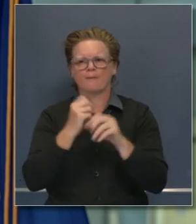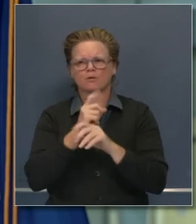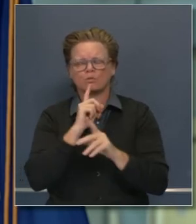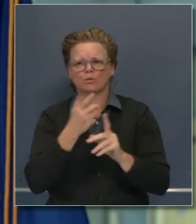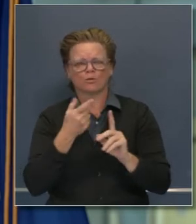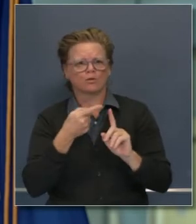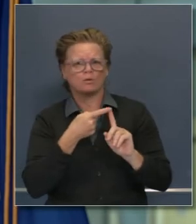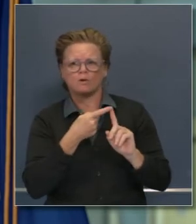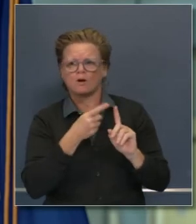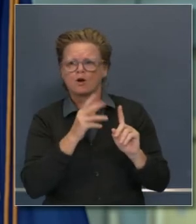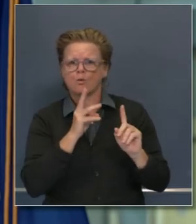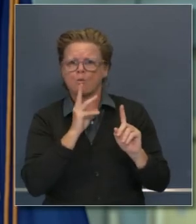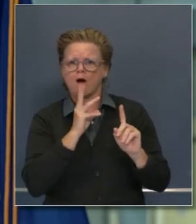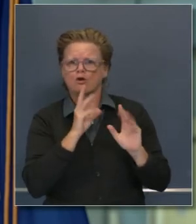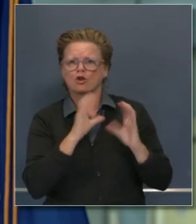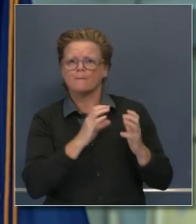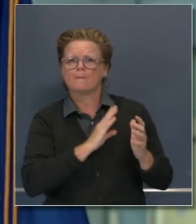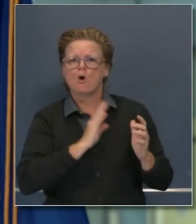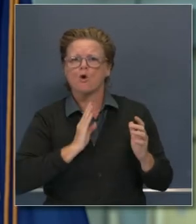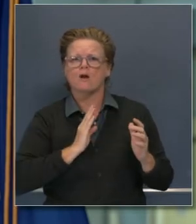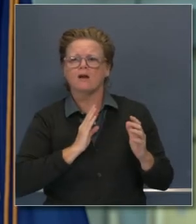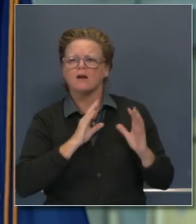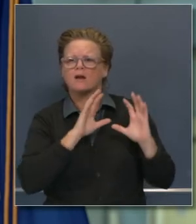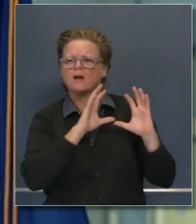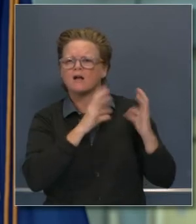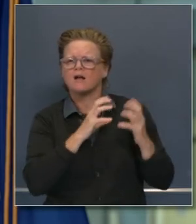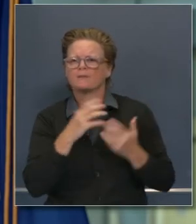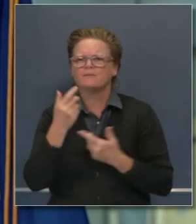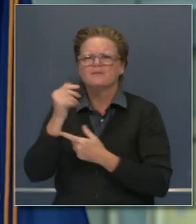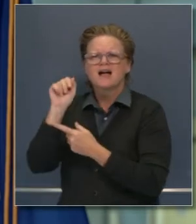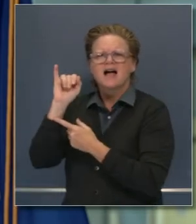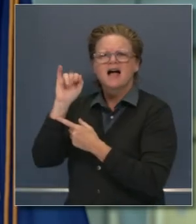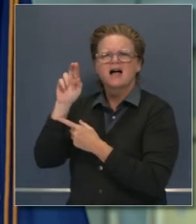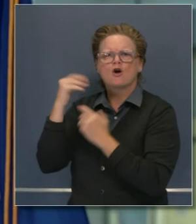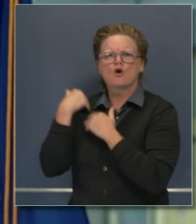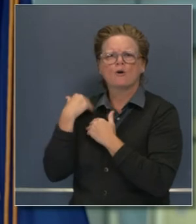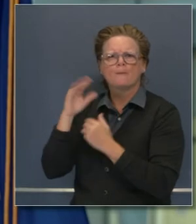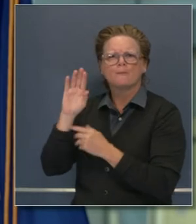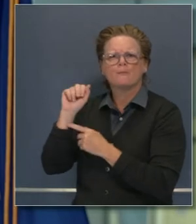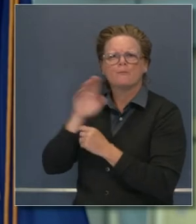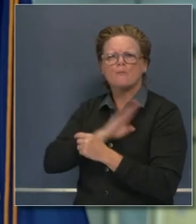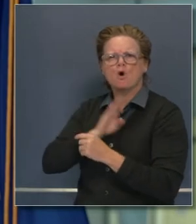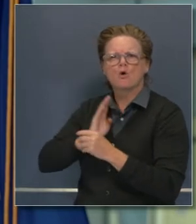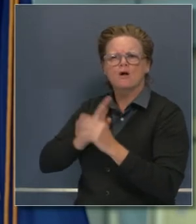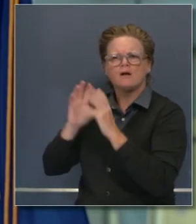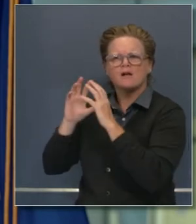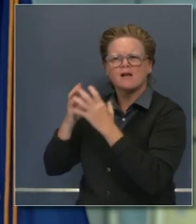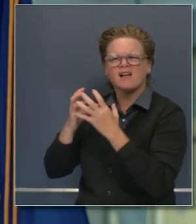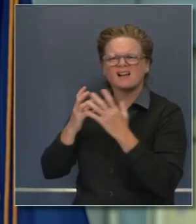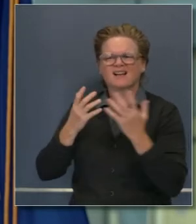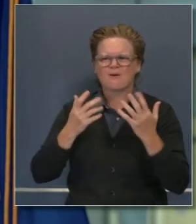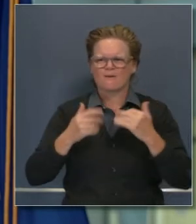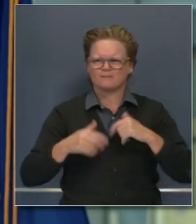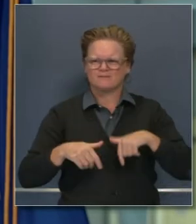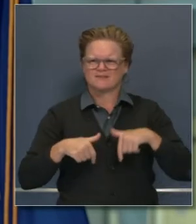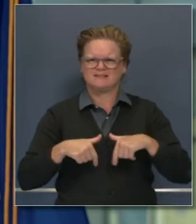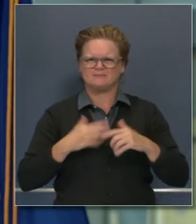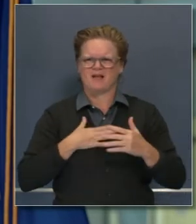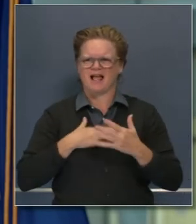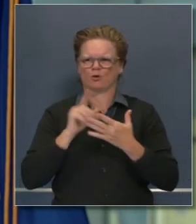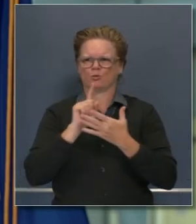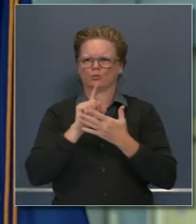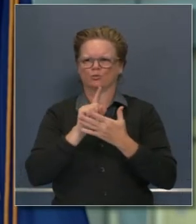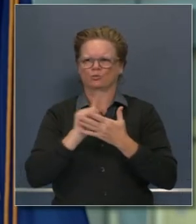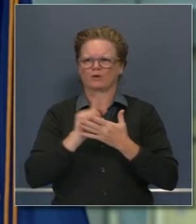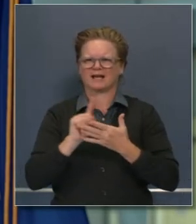regionales, cuerpos de servicios de agua, de calidad de aire, etc. Y discúlpeme